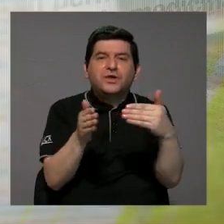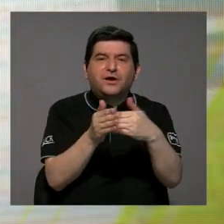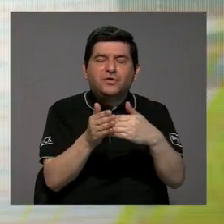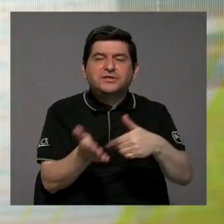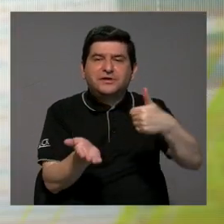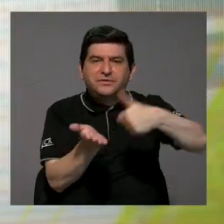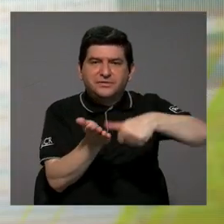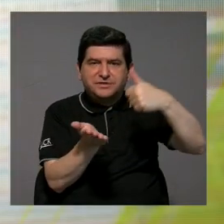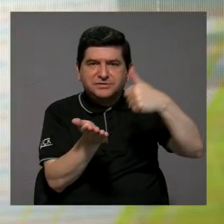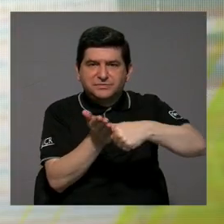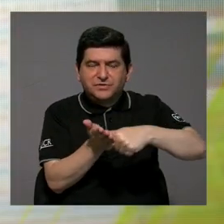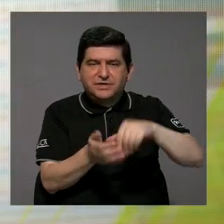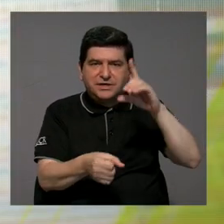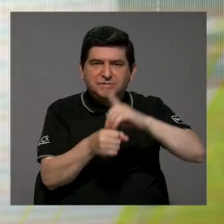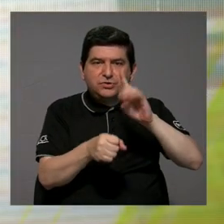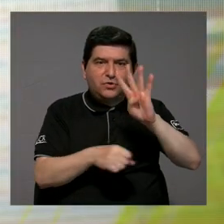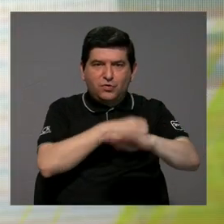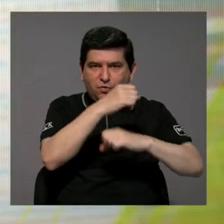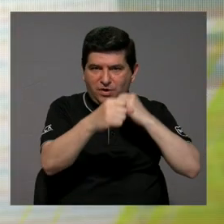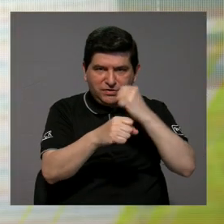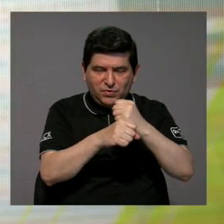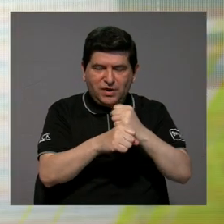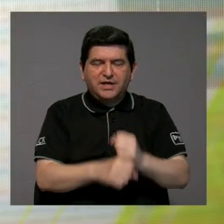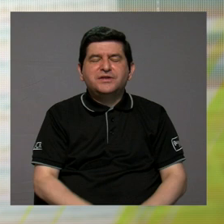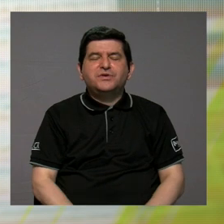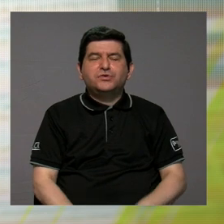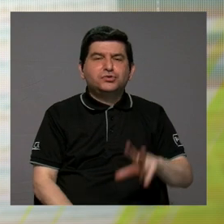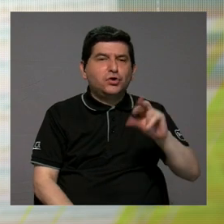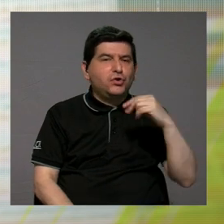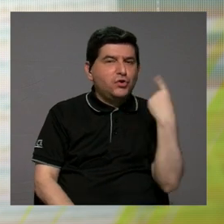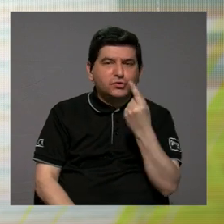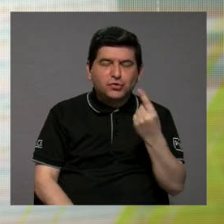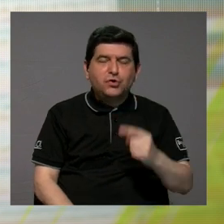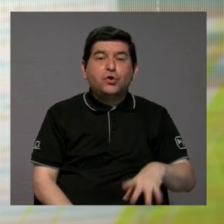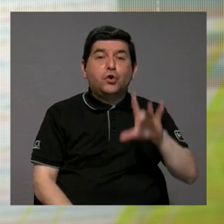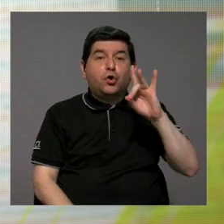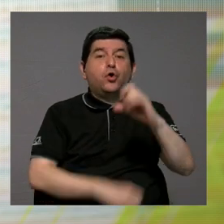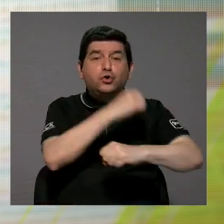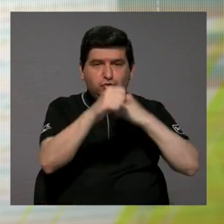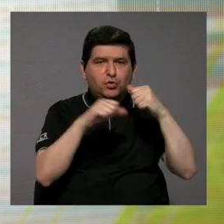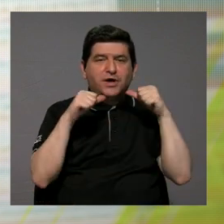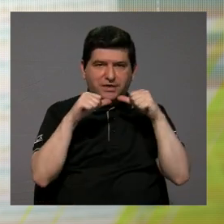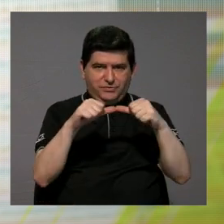continua. Es decir, que no se queden cuatro años, sino ocho años. Ahora bien,